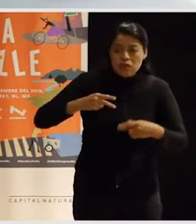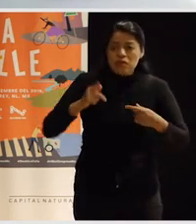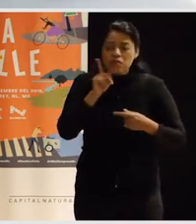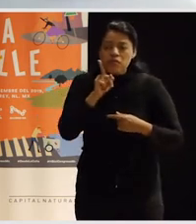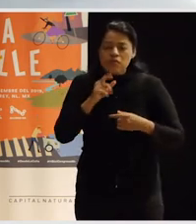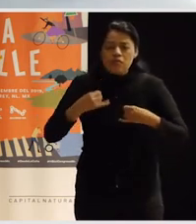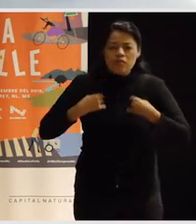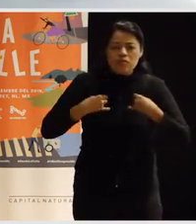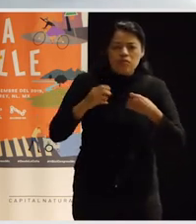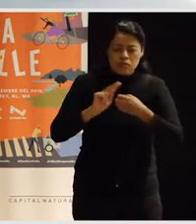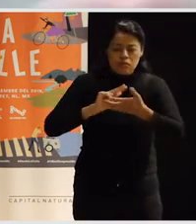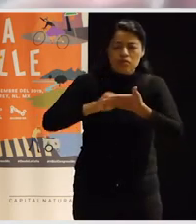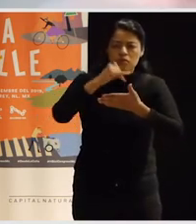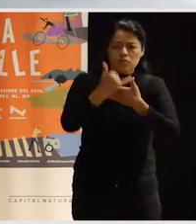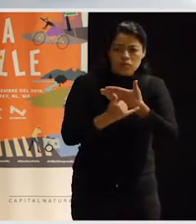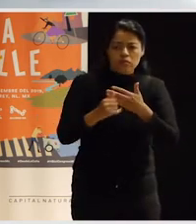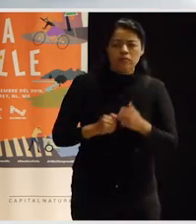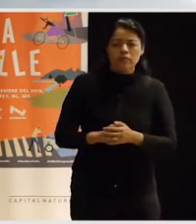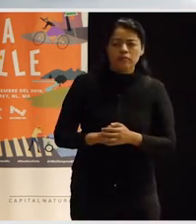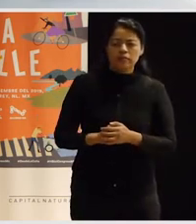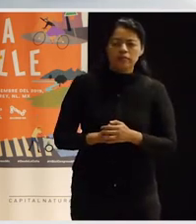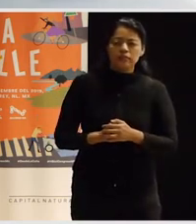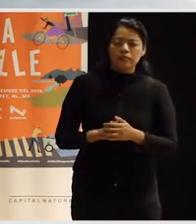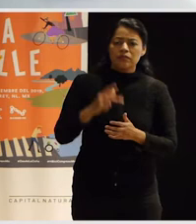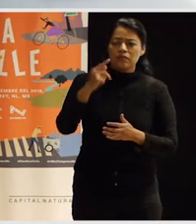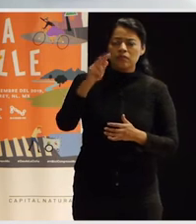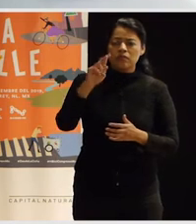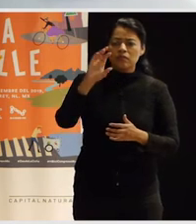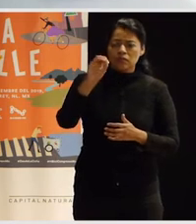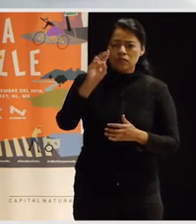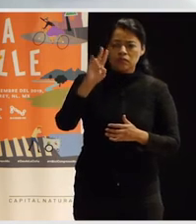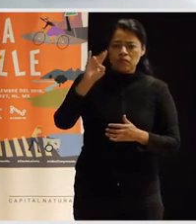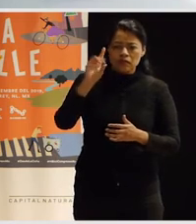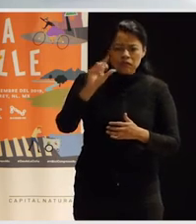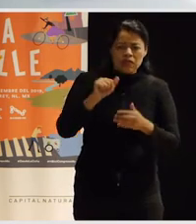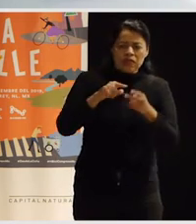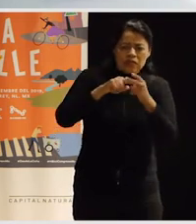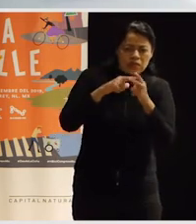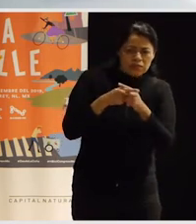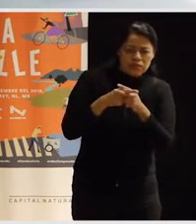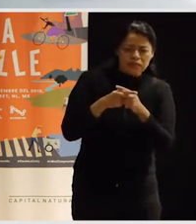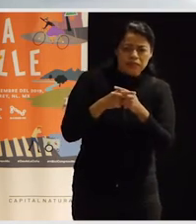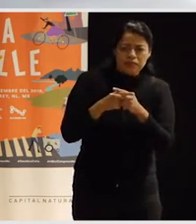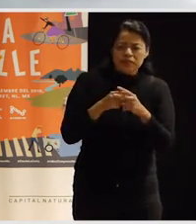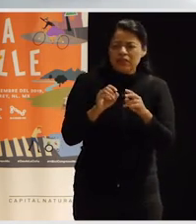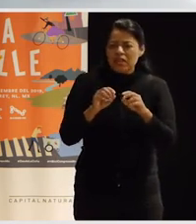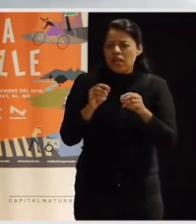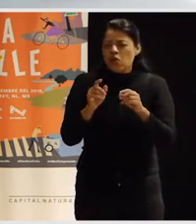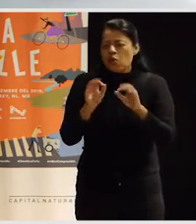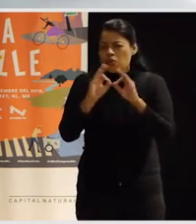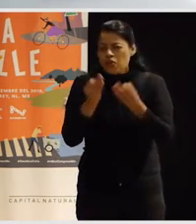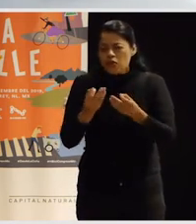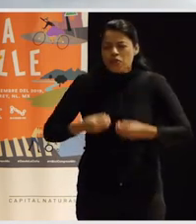llamaba el mapa de la ciudad prohibida, ¿no? Que el mapa de ciudad prohibida es un proyecto que empieza Plasandreo, que es una plataforma política feminista en